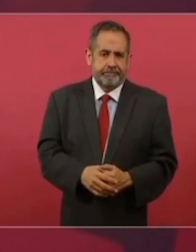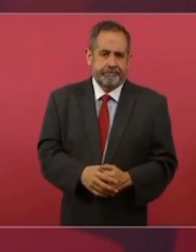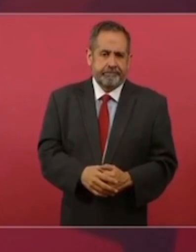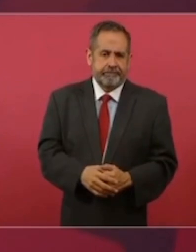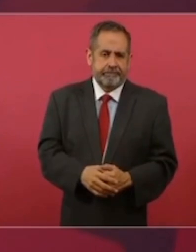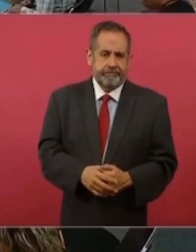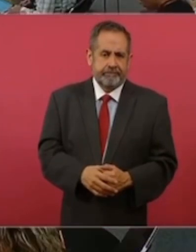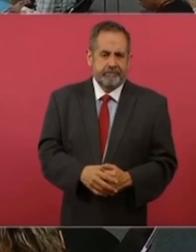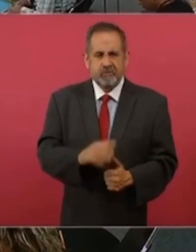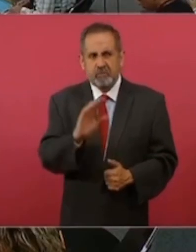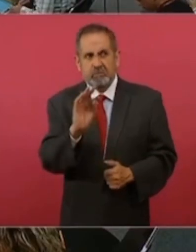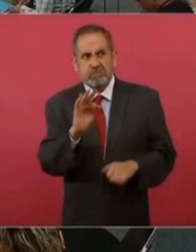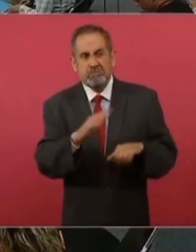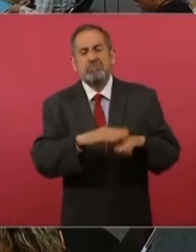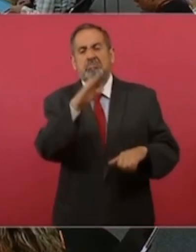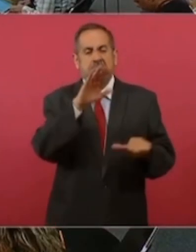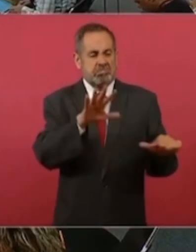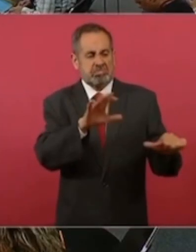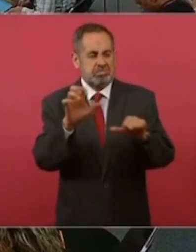Si no es que un poco más.